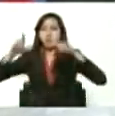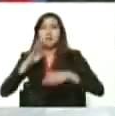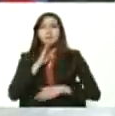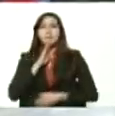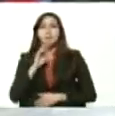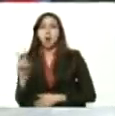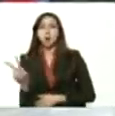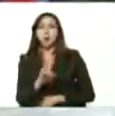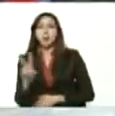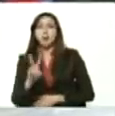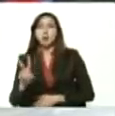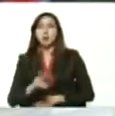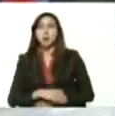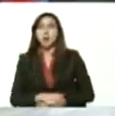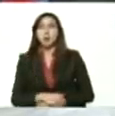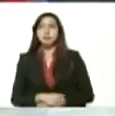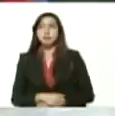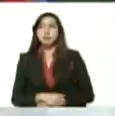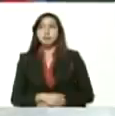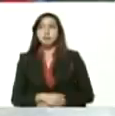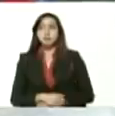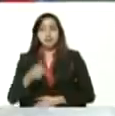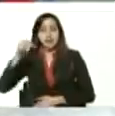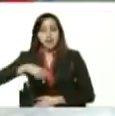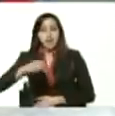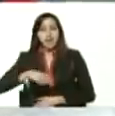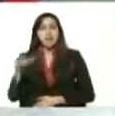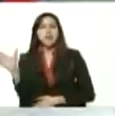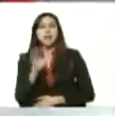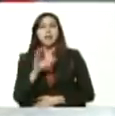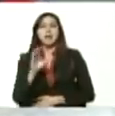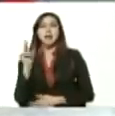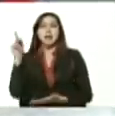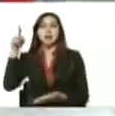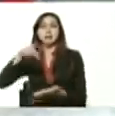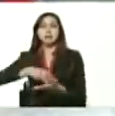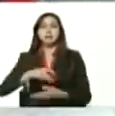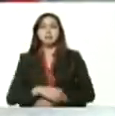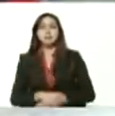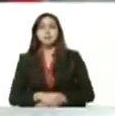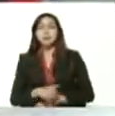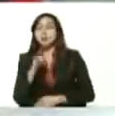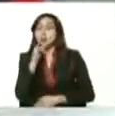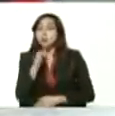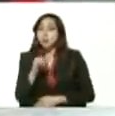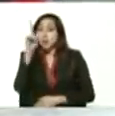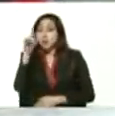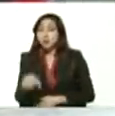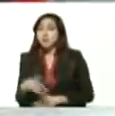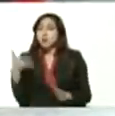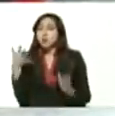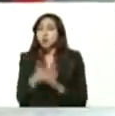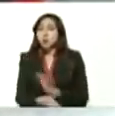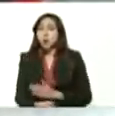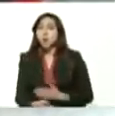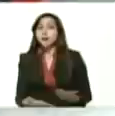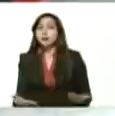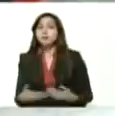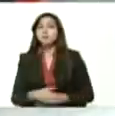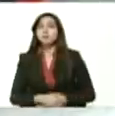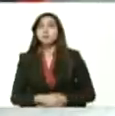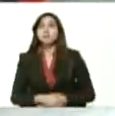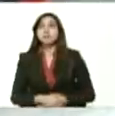Venezuela, ubicada aquí en Caracas. Presidente, le quiero informar y darle un informe del